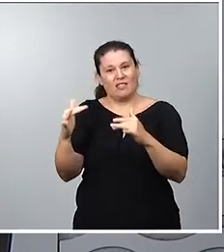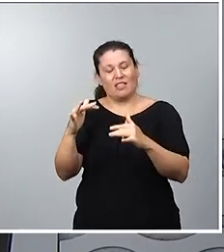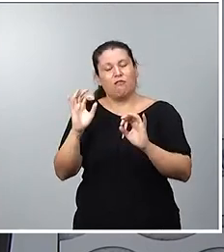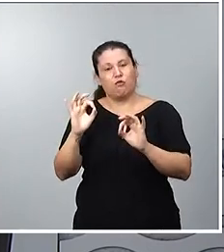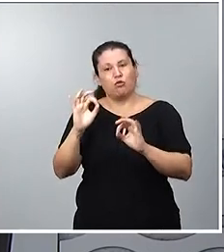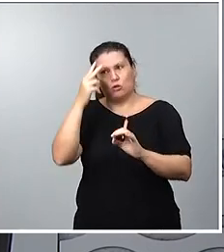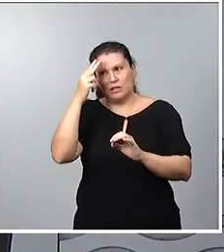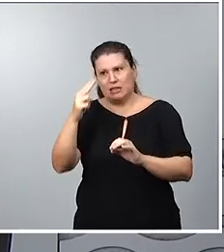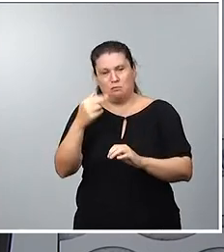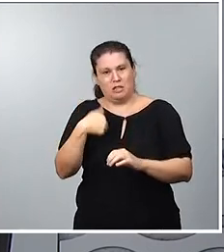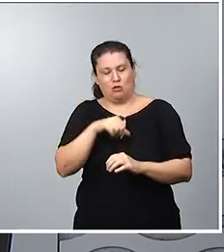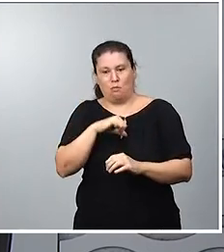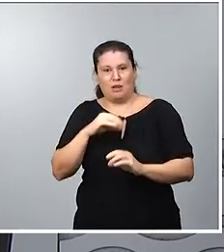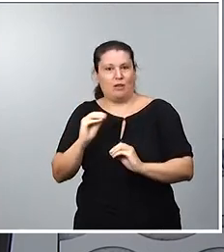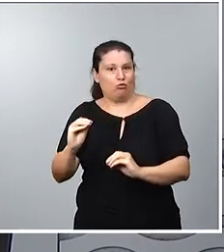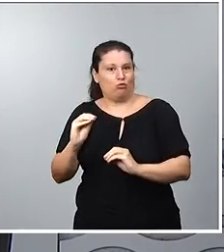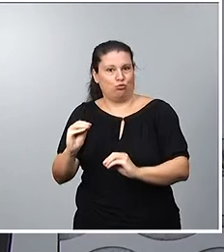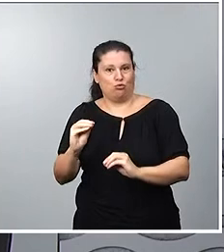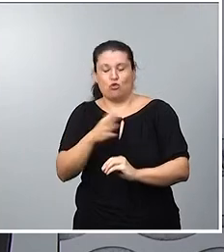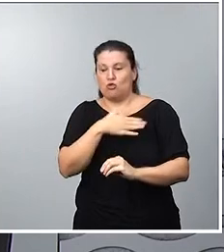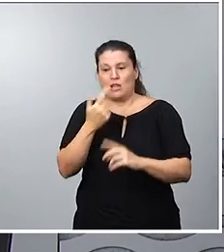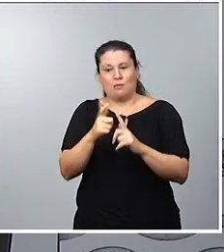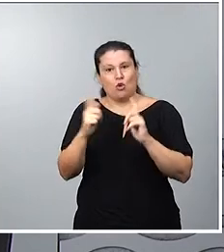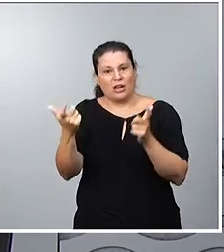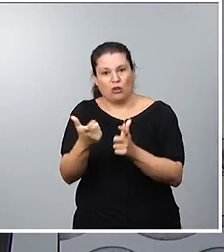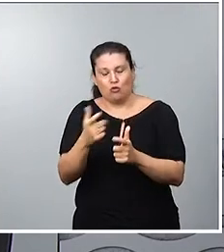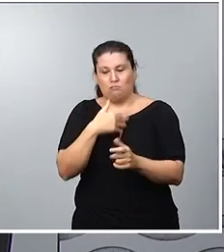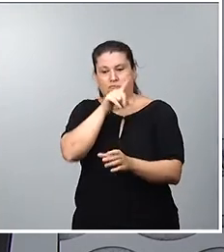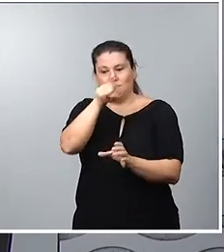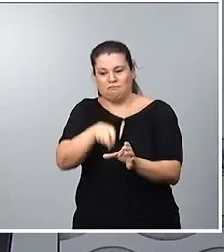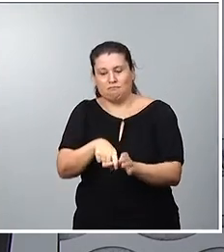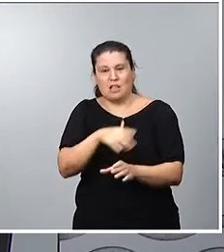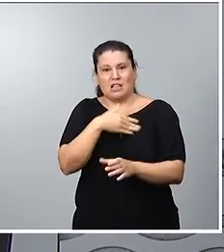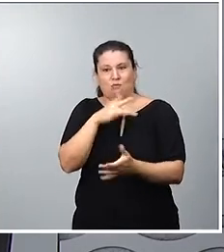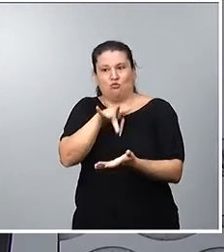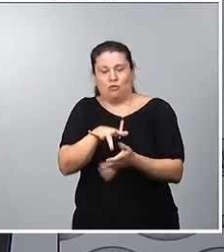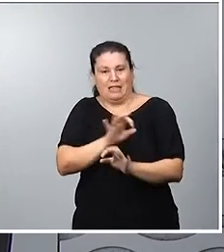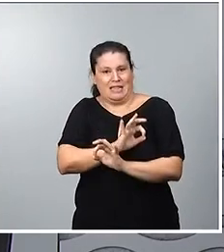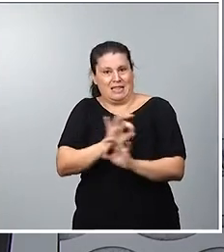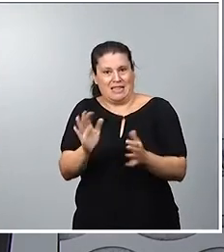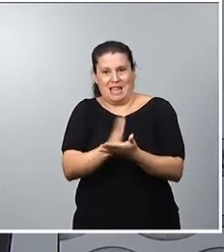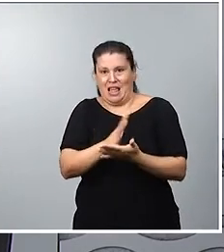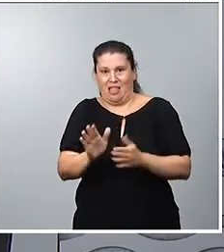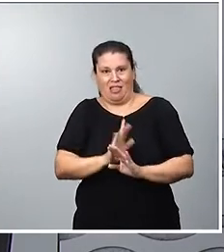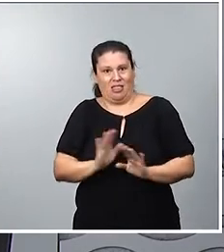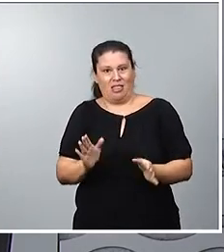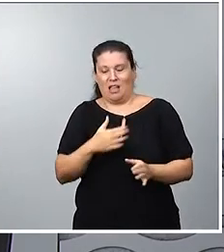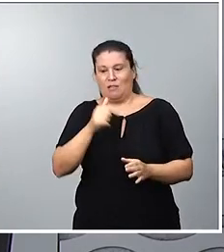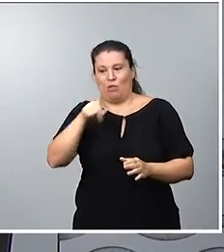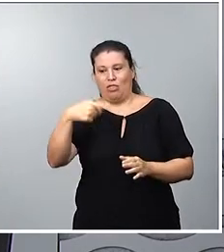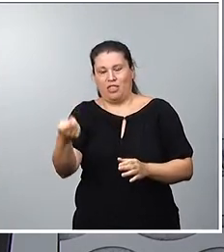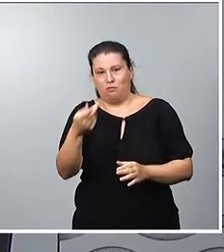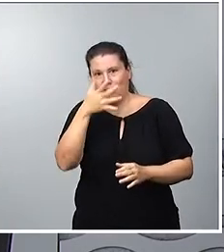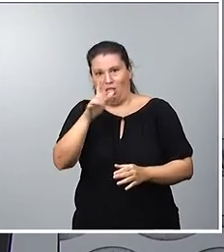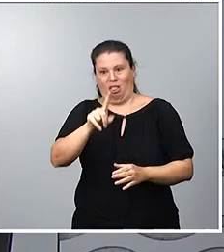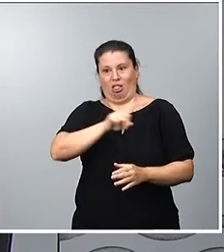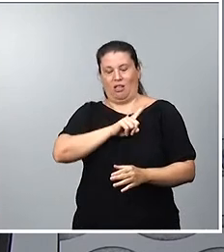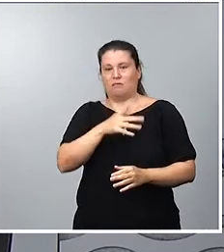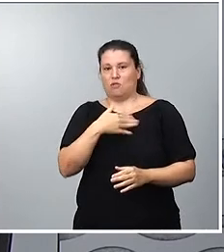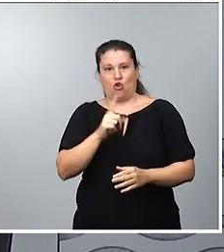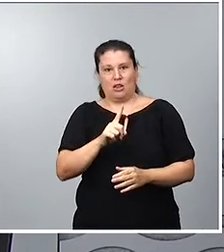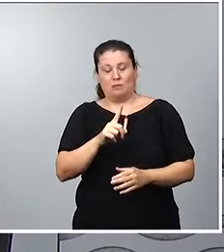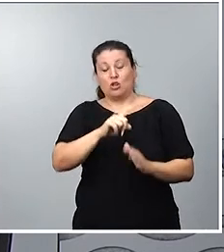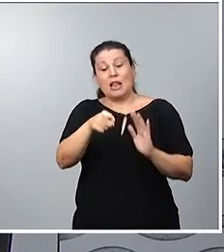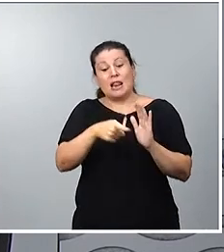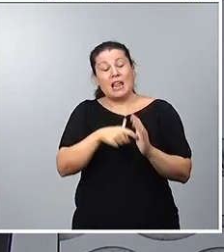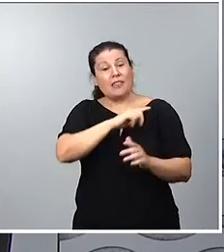nos hemos reunido ni hemos hablado con ellos porque no queremos interferir ni que se nos acuse de ello. La Ley del Deporte nos obliga, y lo